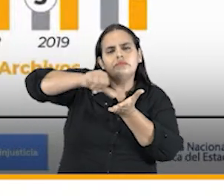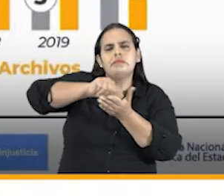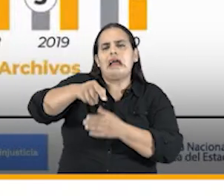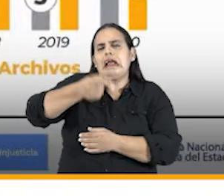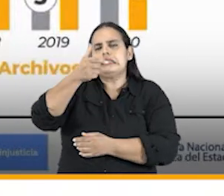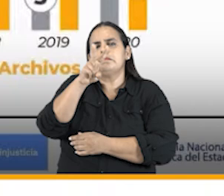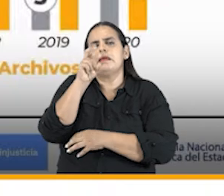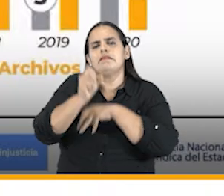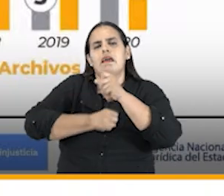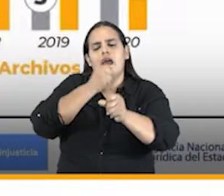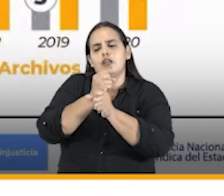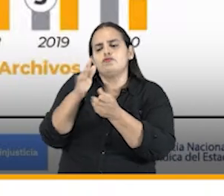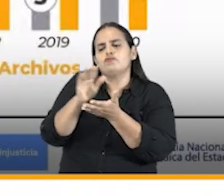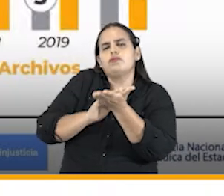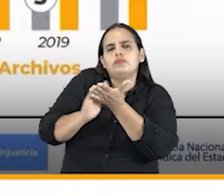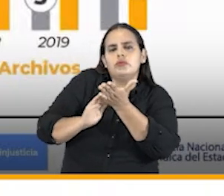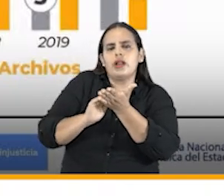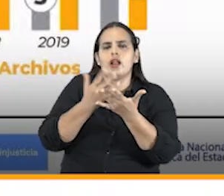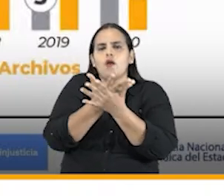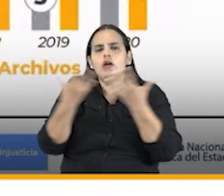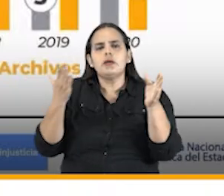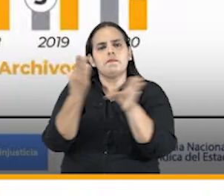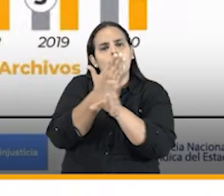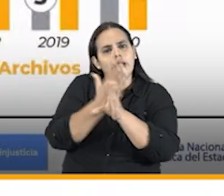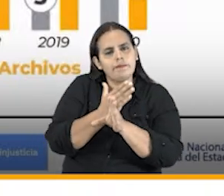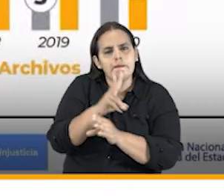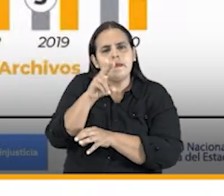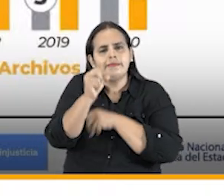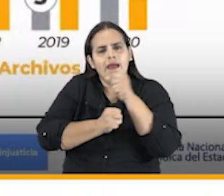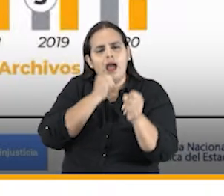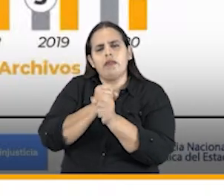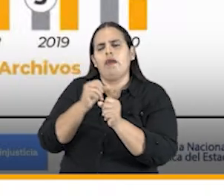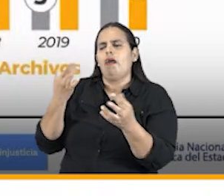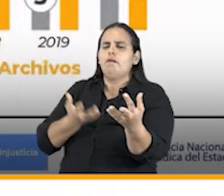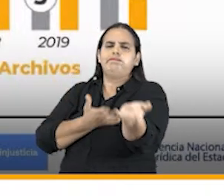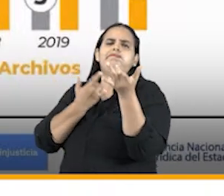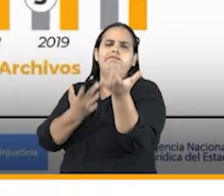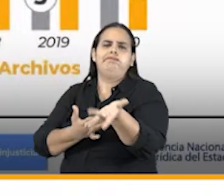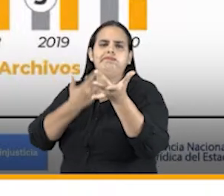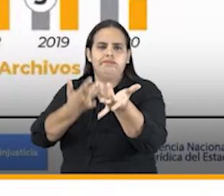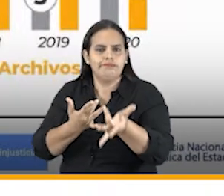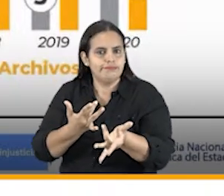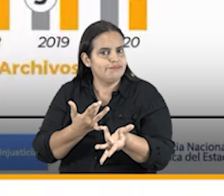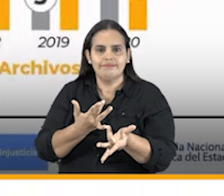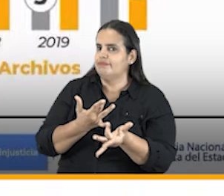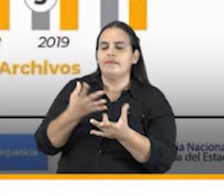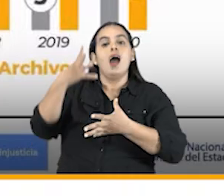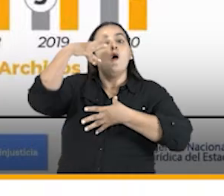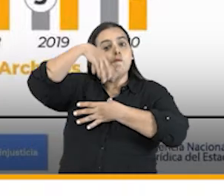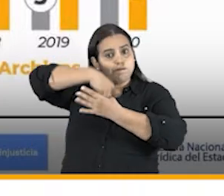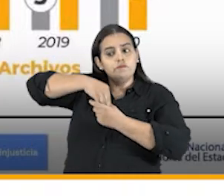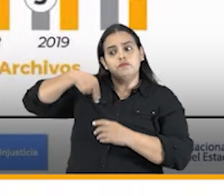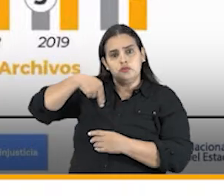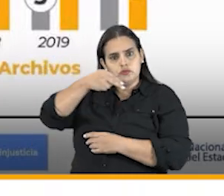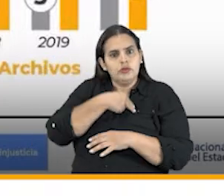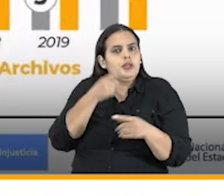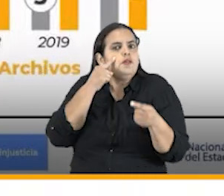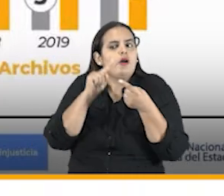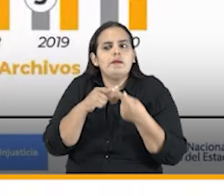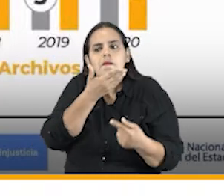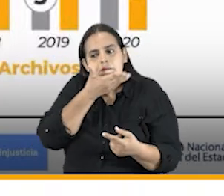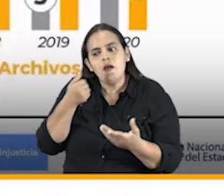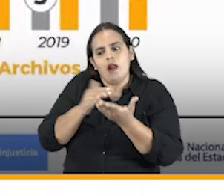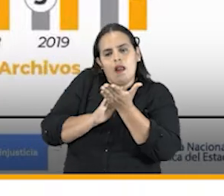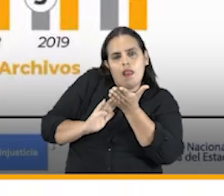resolver un caso 20 años mientras pues que internamente podemos si logramos hacer una solución amistosa